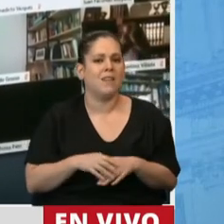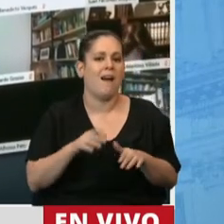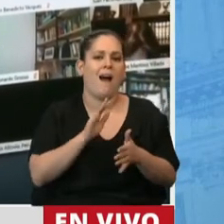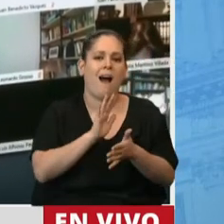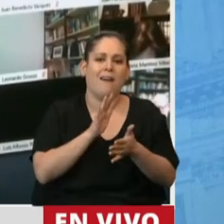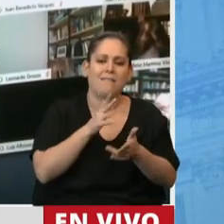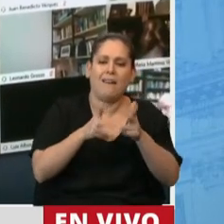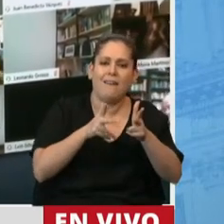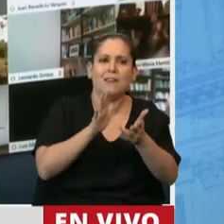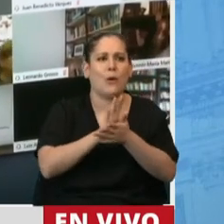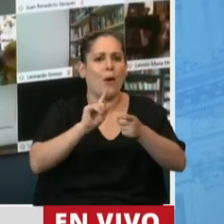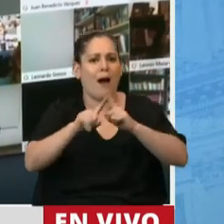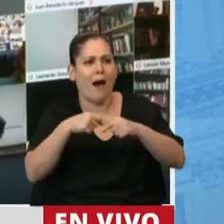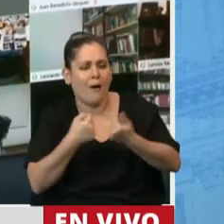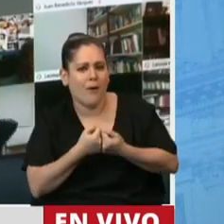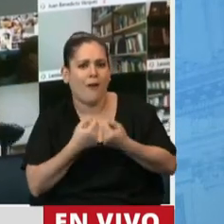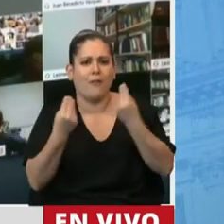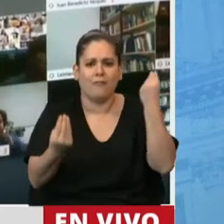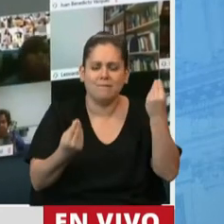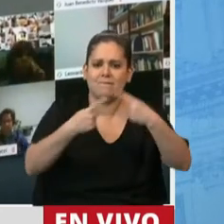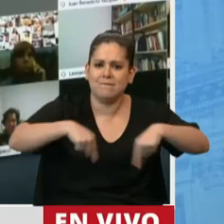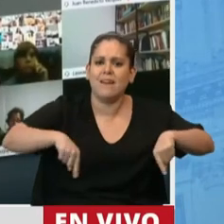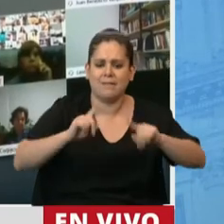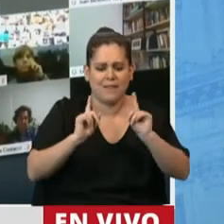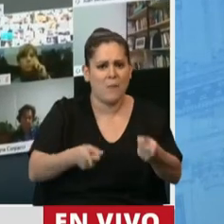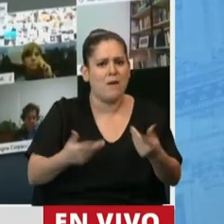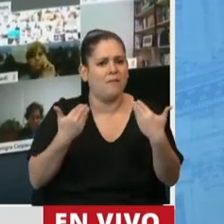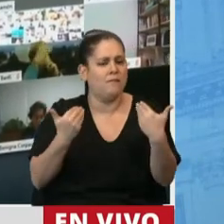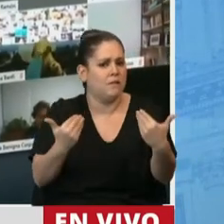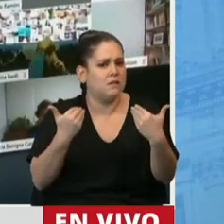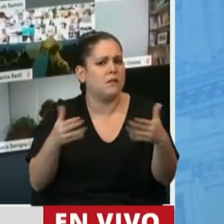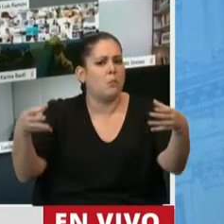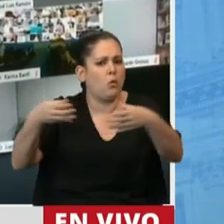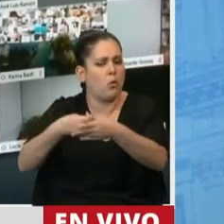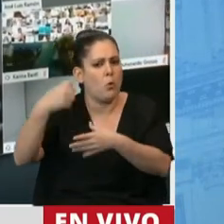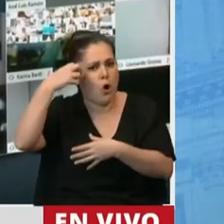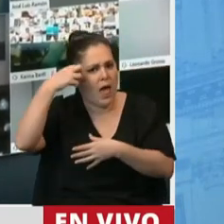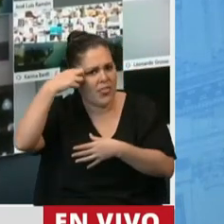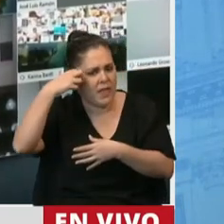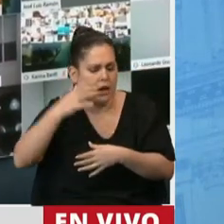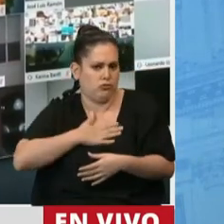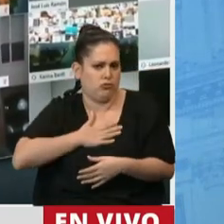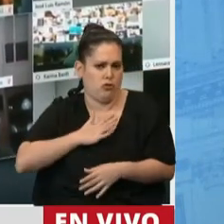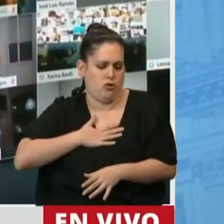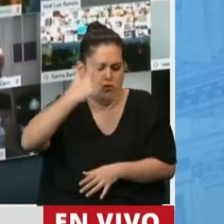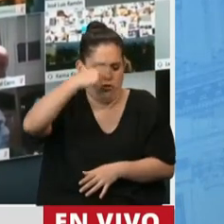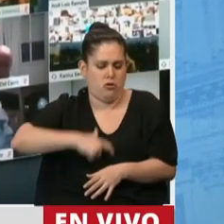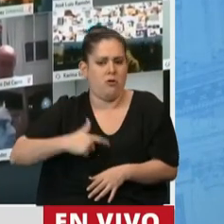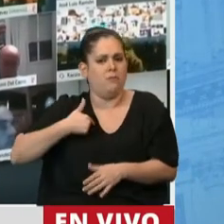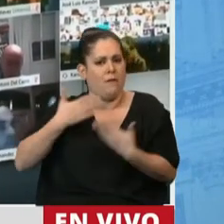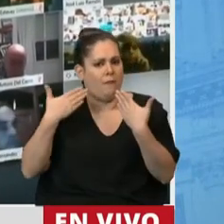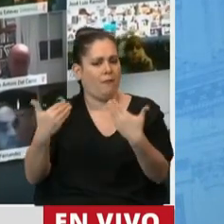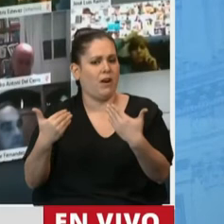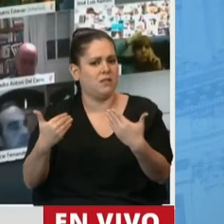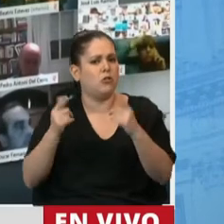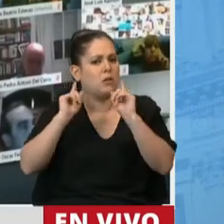consensos, de la construcción de estos consensos, también celebramos desde el radicalismo y en mi caso particular el hecho de